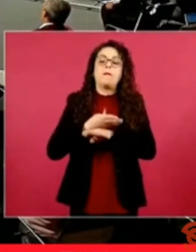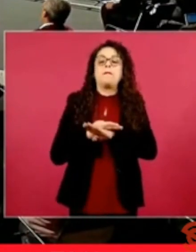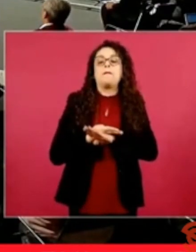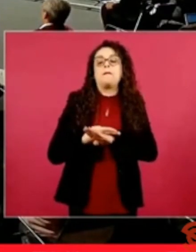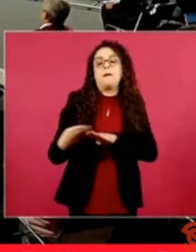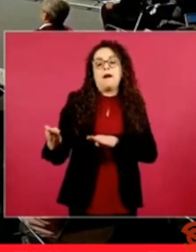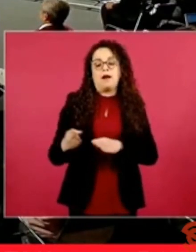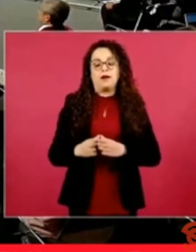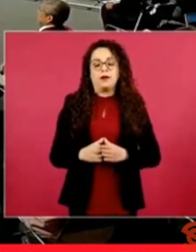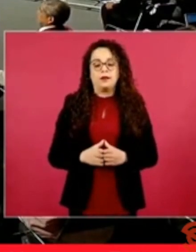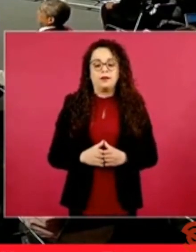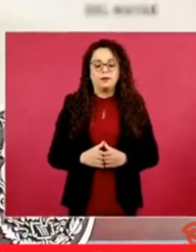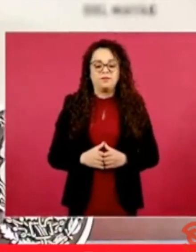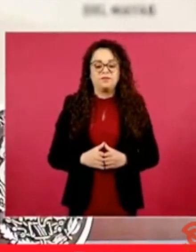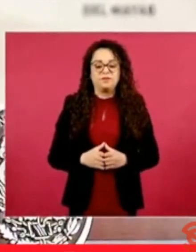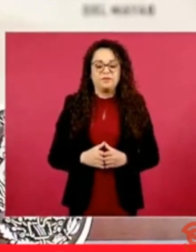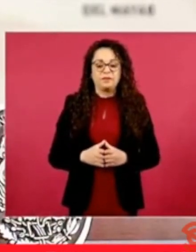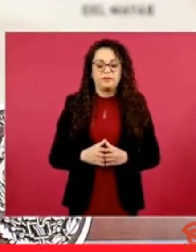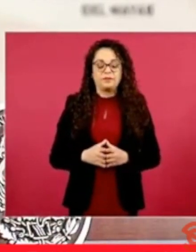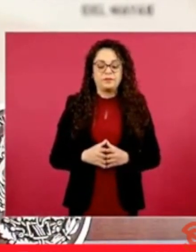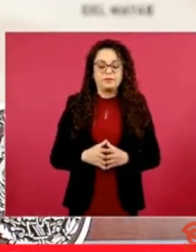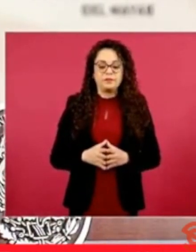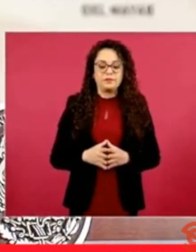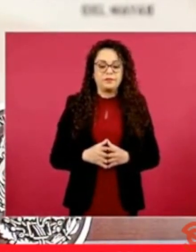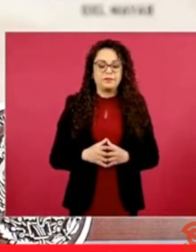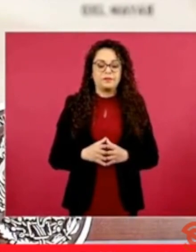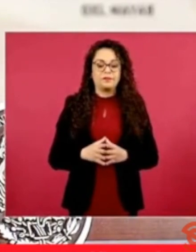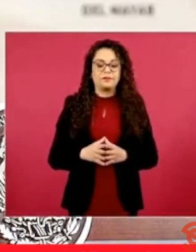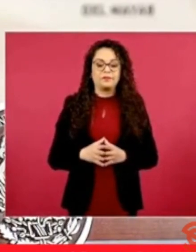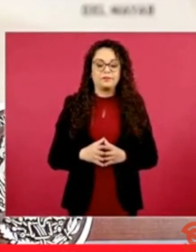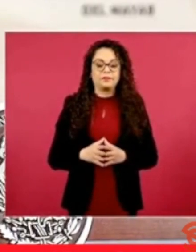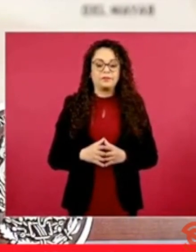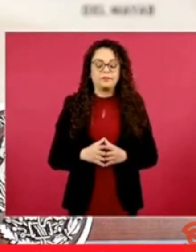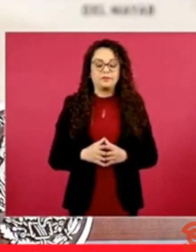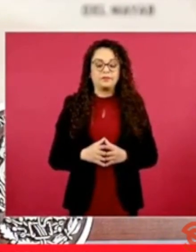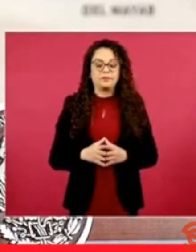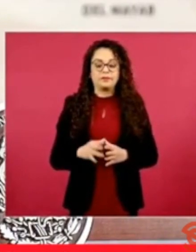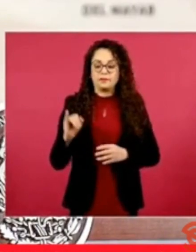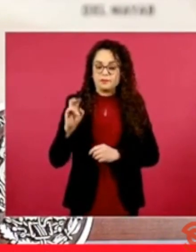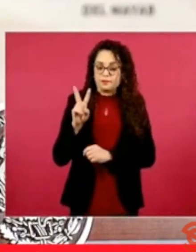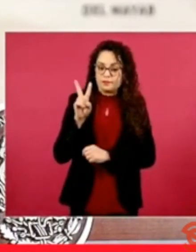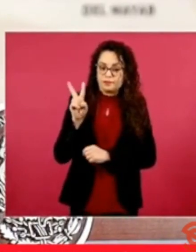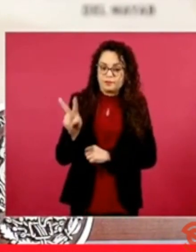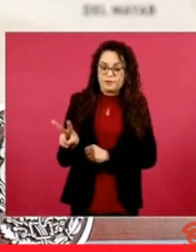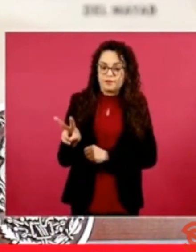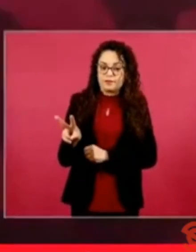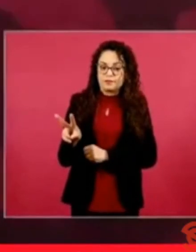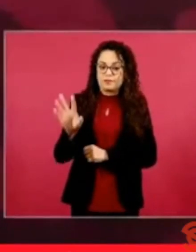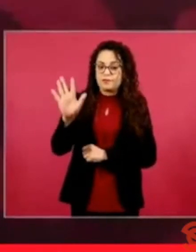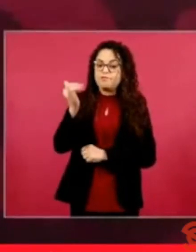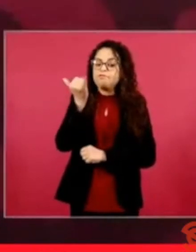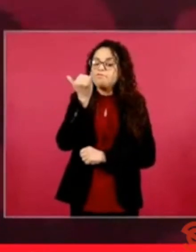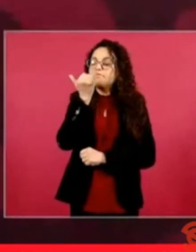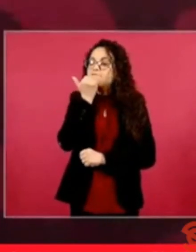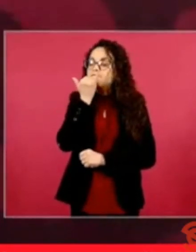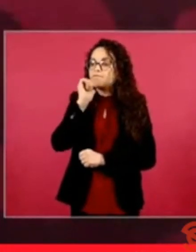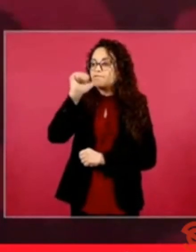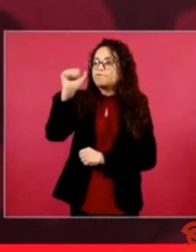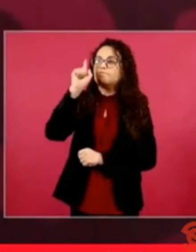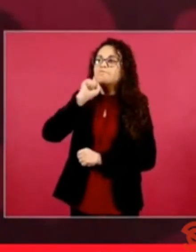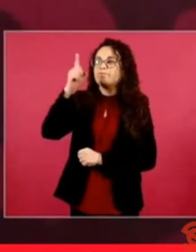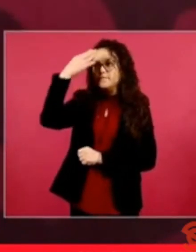Sí, sí, sí, sí, es que es muy buena. Pero además ofrecemos disculpas a la señora porque incluso